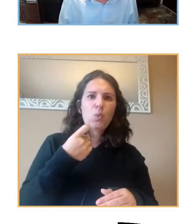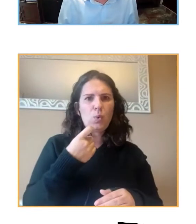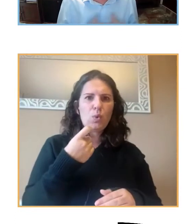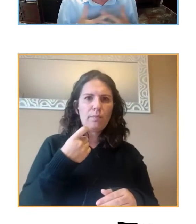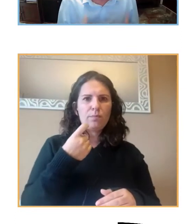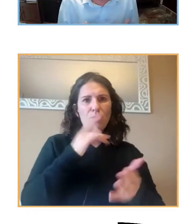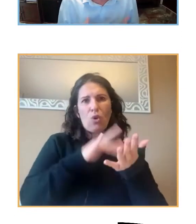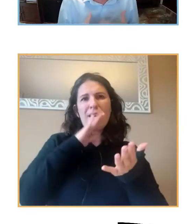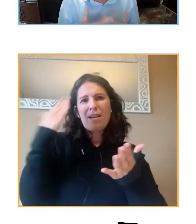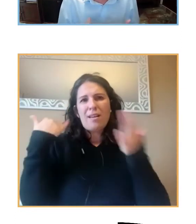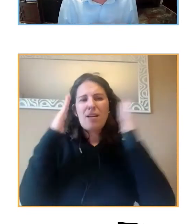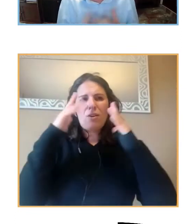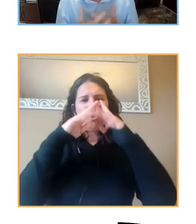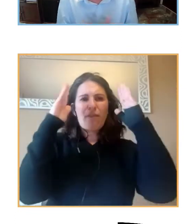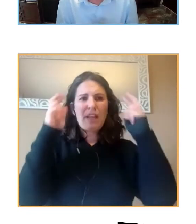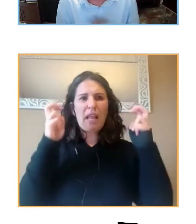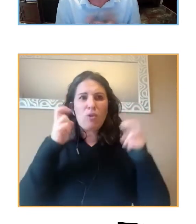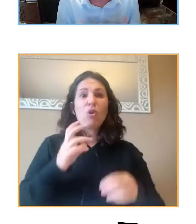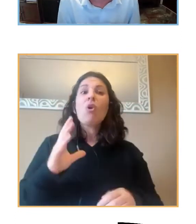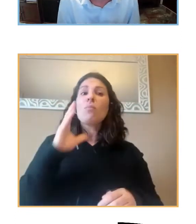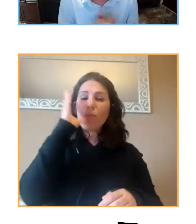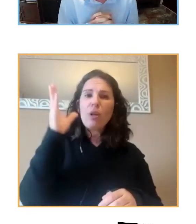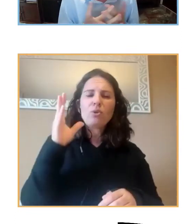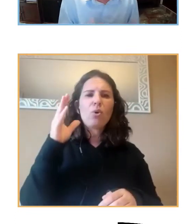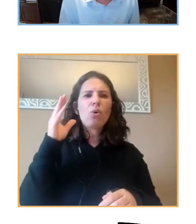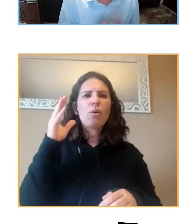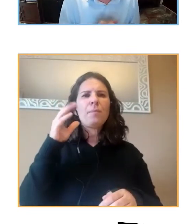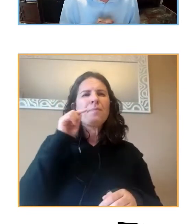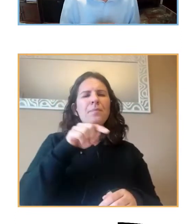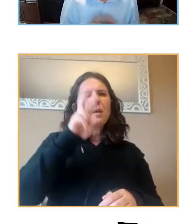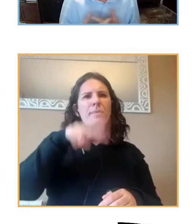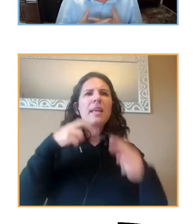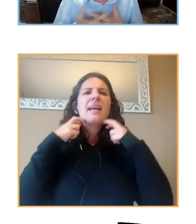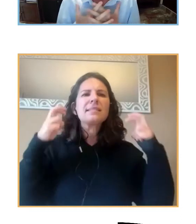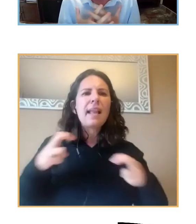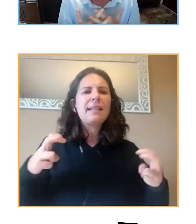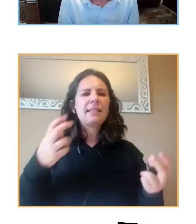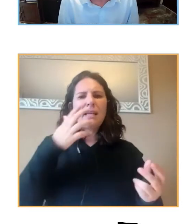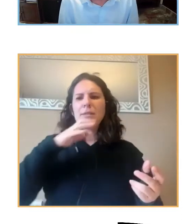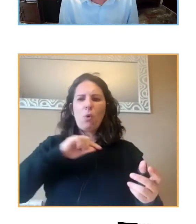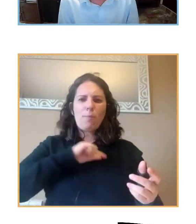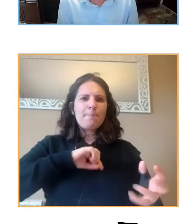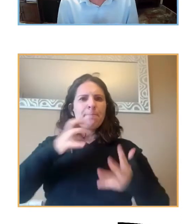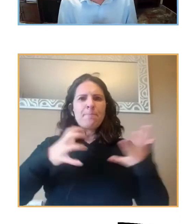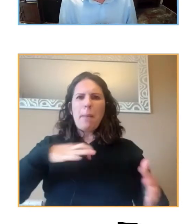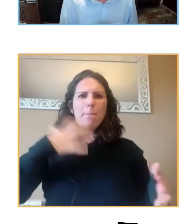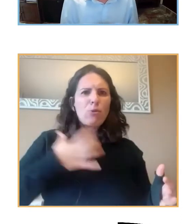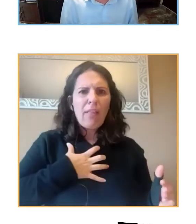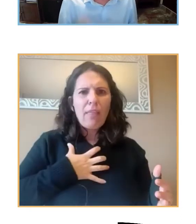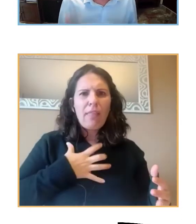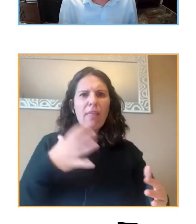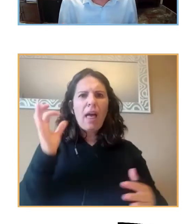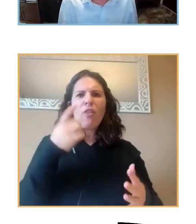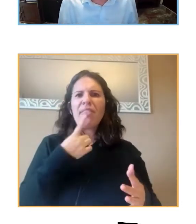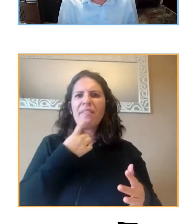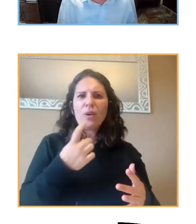por eso han sufrido normalmente algún tipo de estrés, de impotencia, de dificultades a la